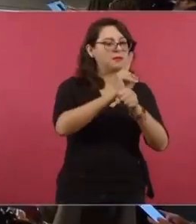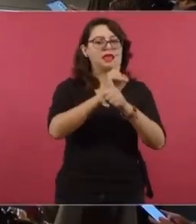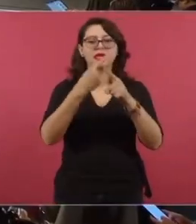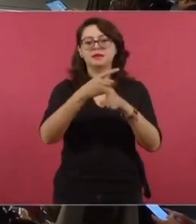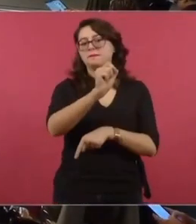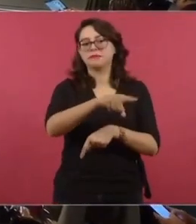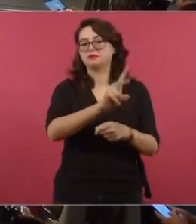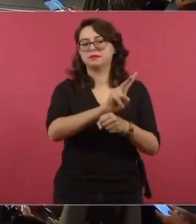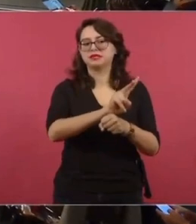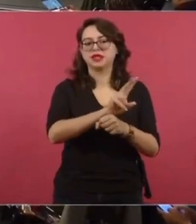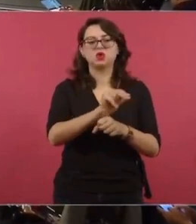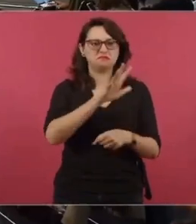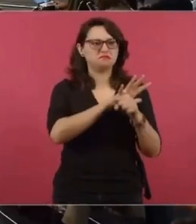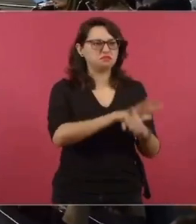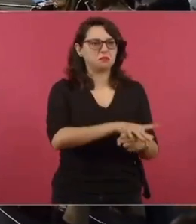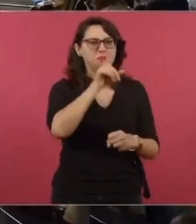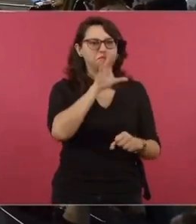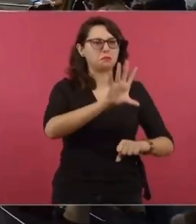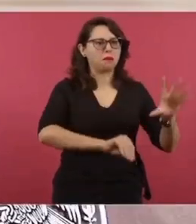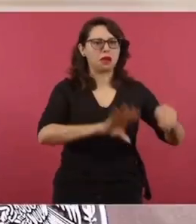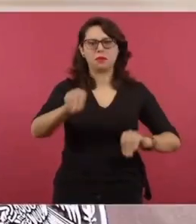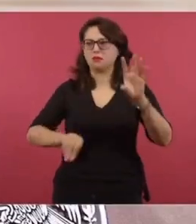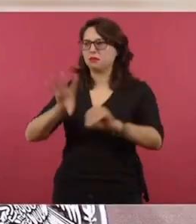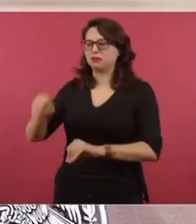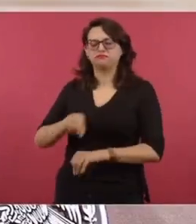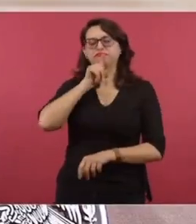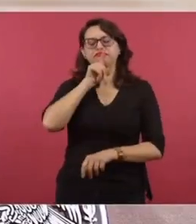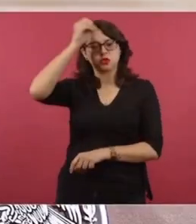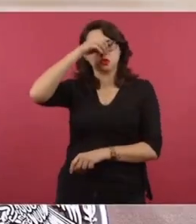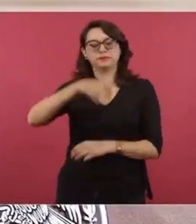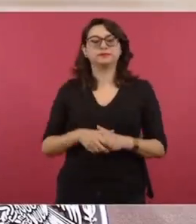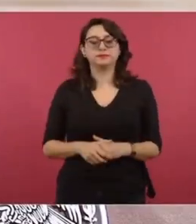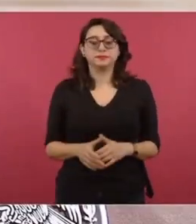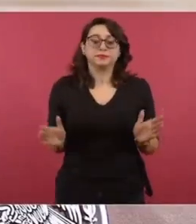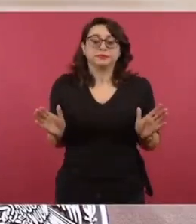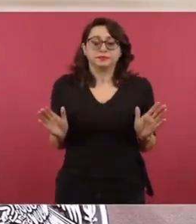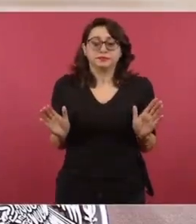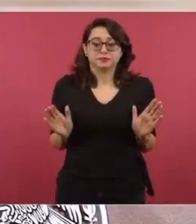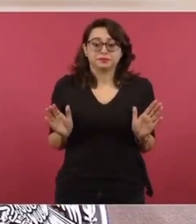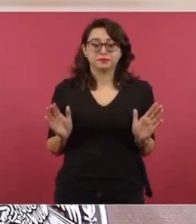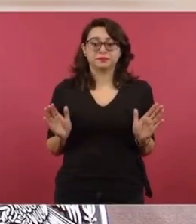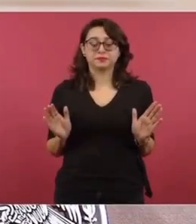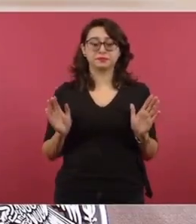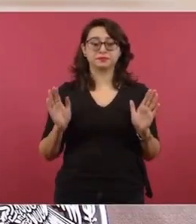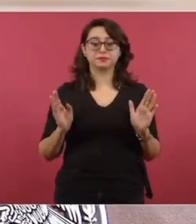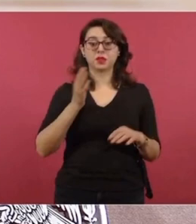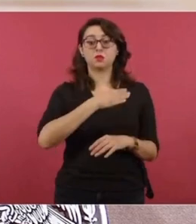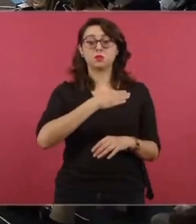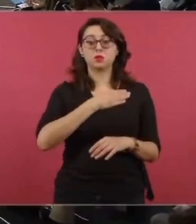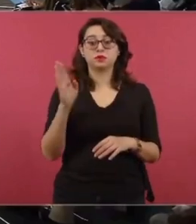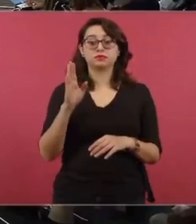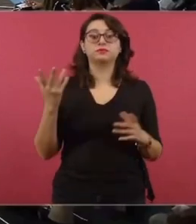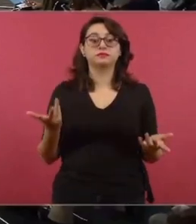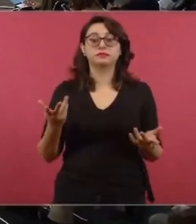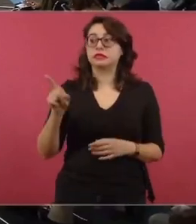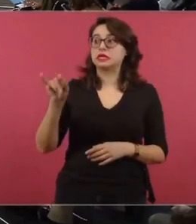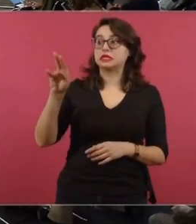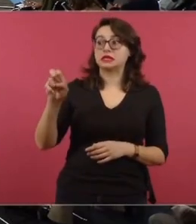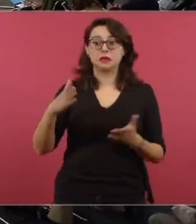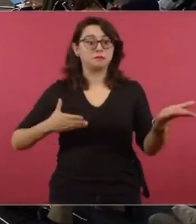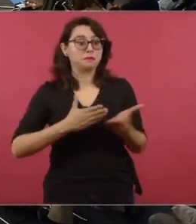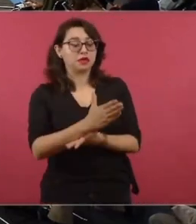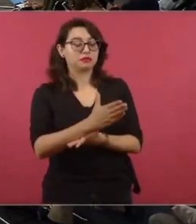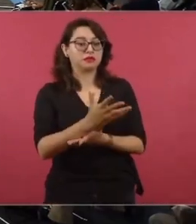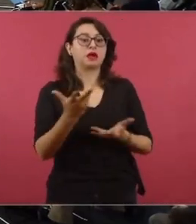libertad, no ejercer censura, ese es mi punto de vista. Pero bueno, corresponde a estos organismos que